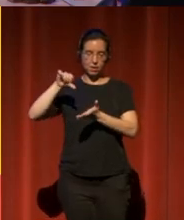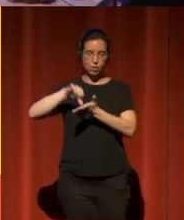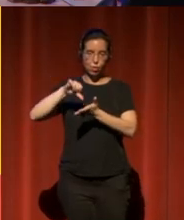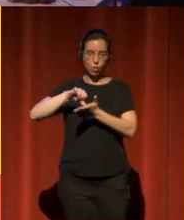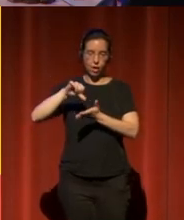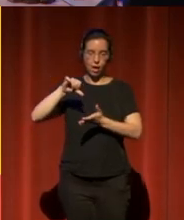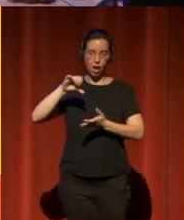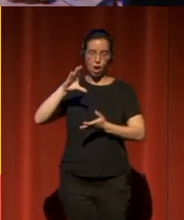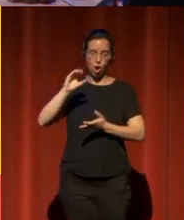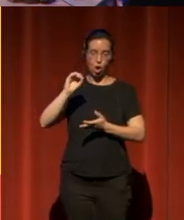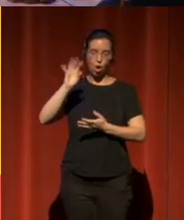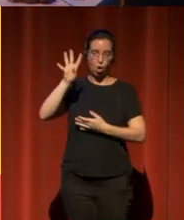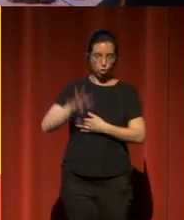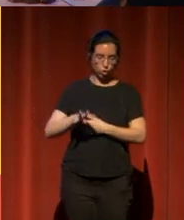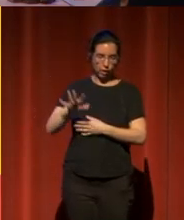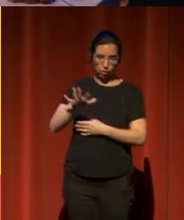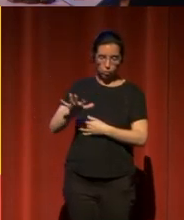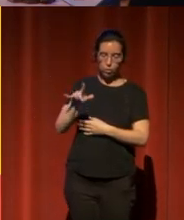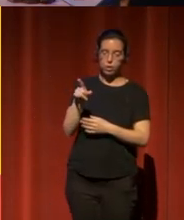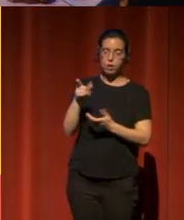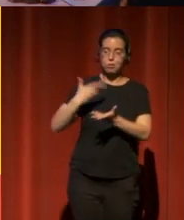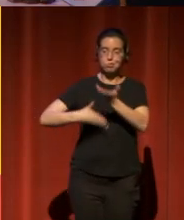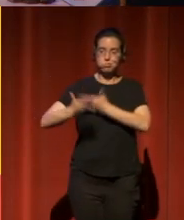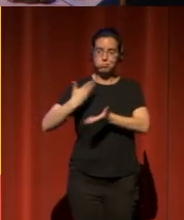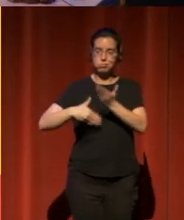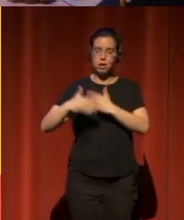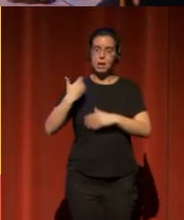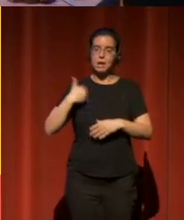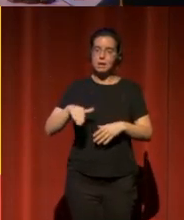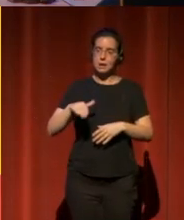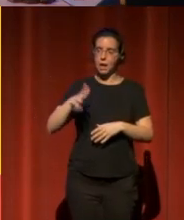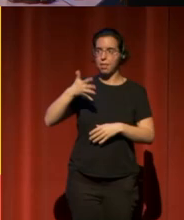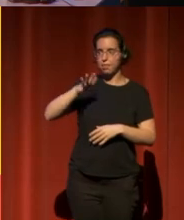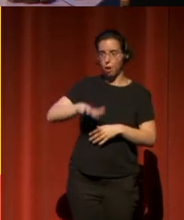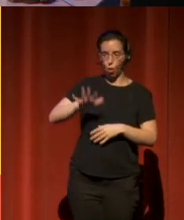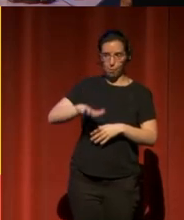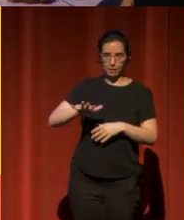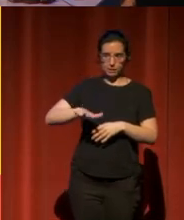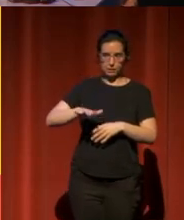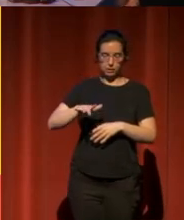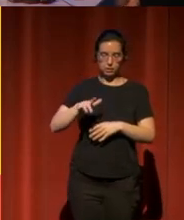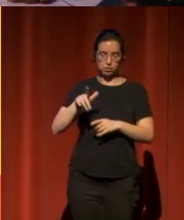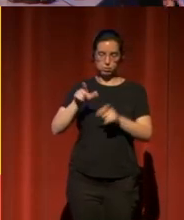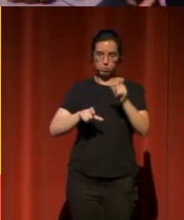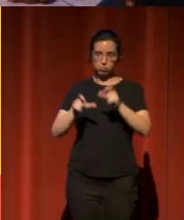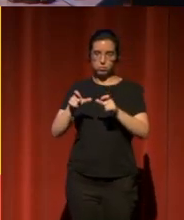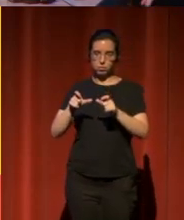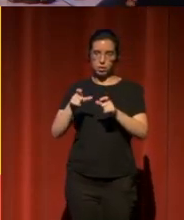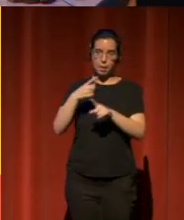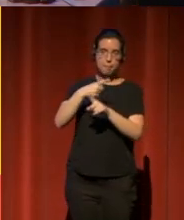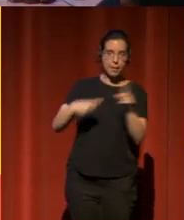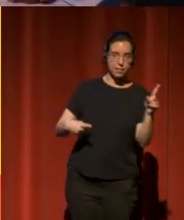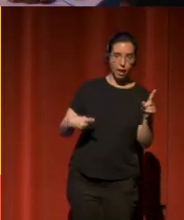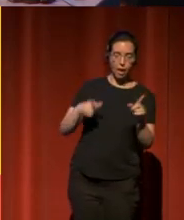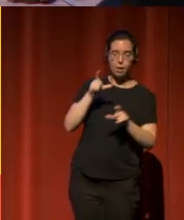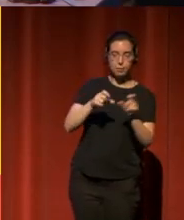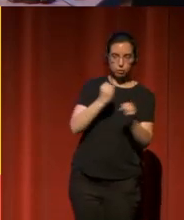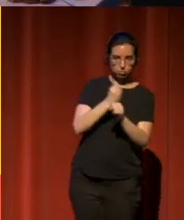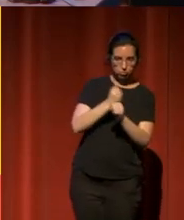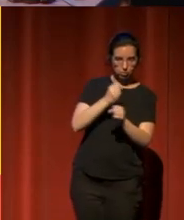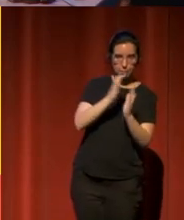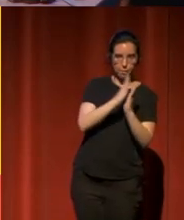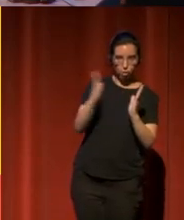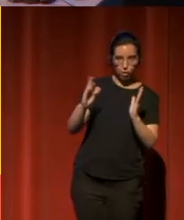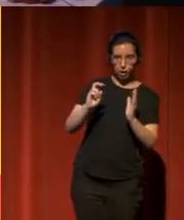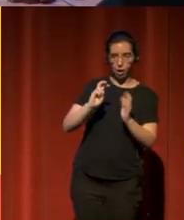En esta jornada reunimos a 50 personas en torno a cinco mesas. La mitad de esas personas eran bibliotecarios, bibliotecarias, la otra